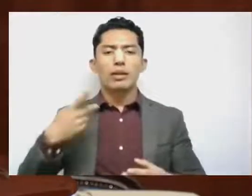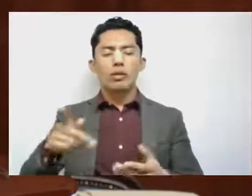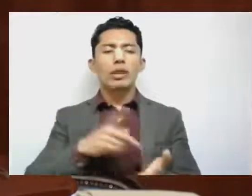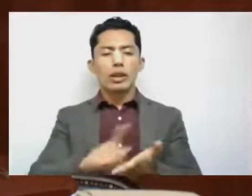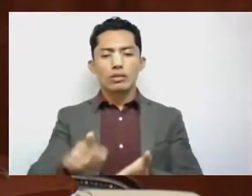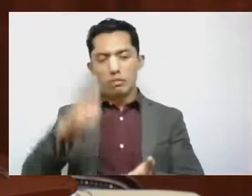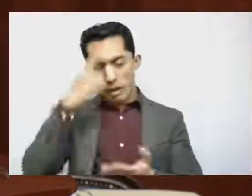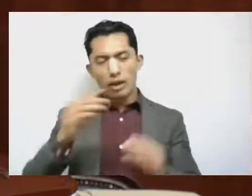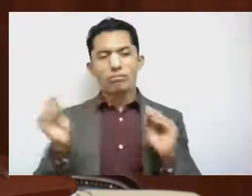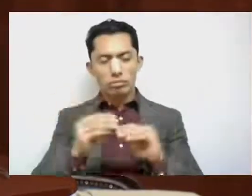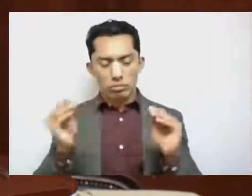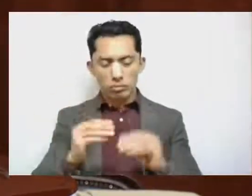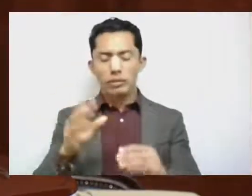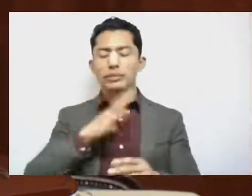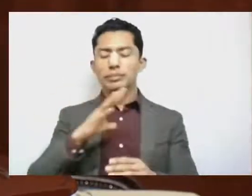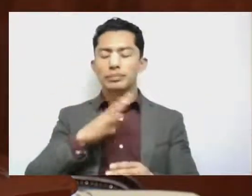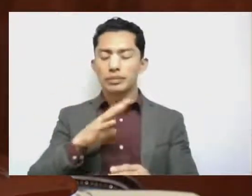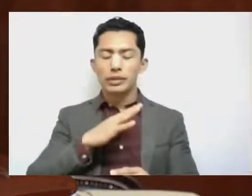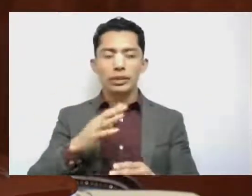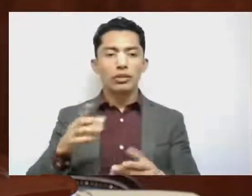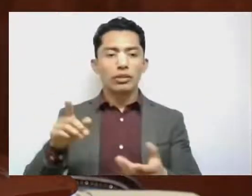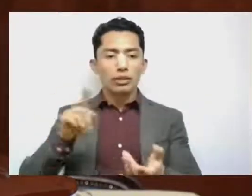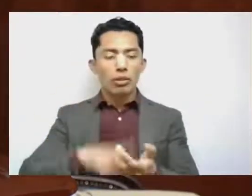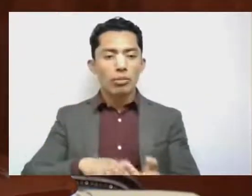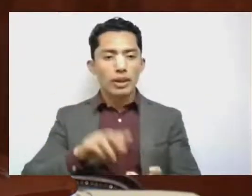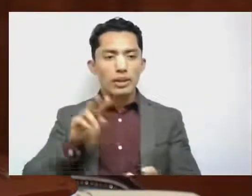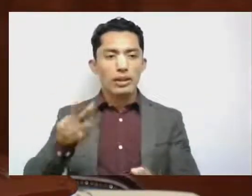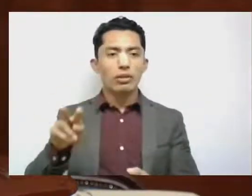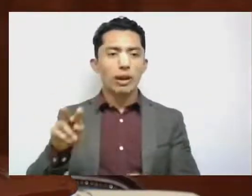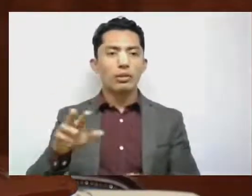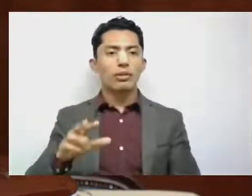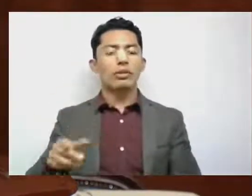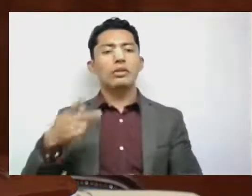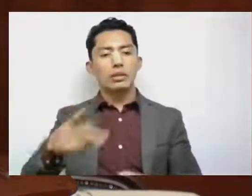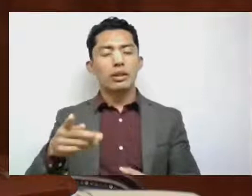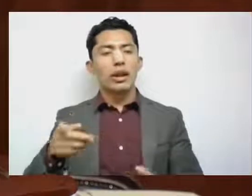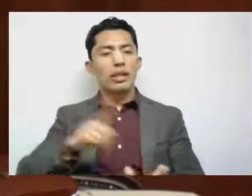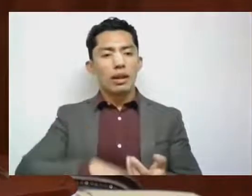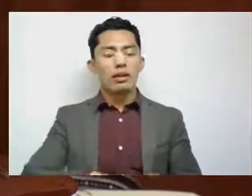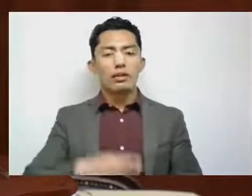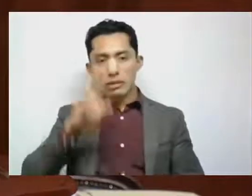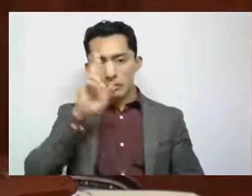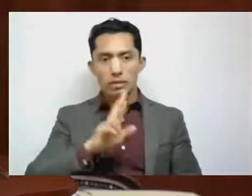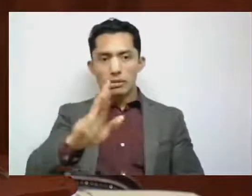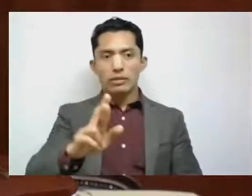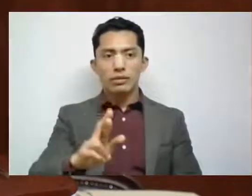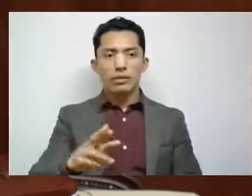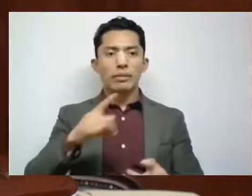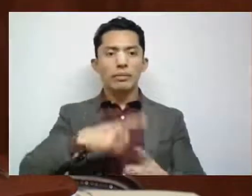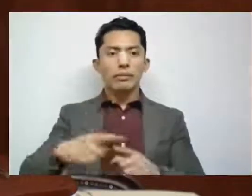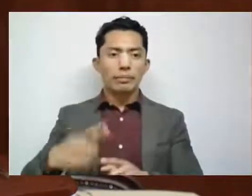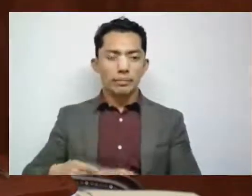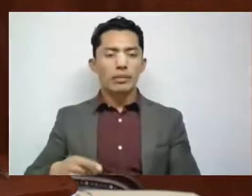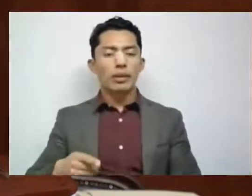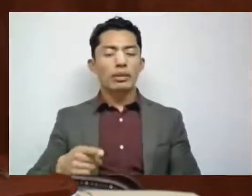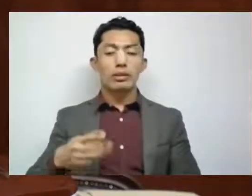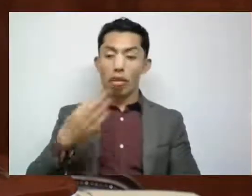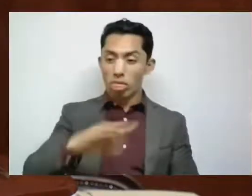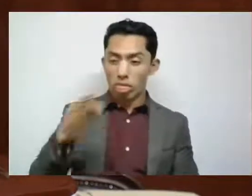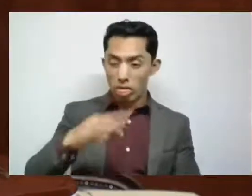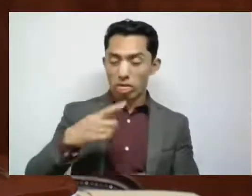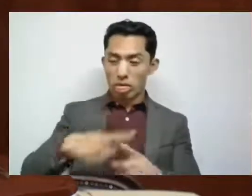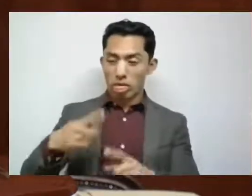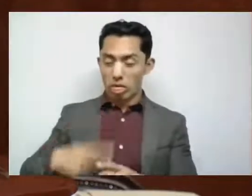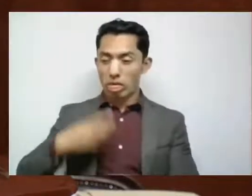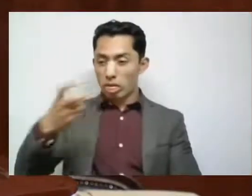claro que lo tenemos, pero tiene que ser con el debido respeto, no con adjetivos groseros ni altisonantes.